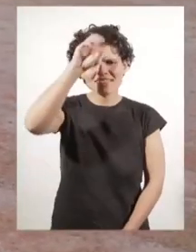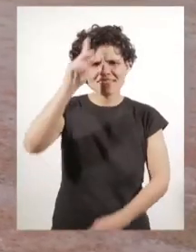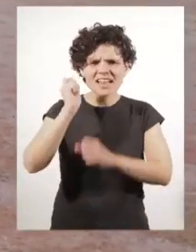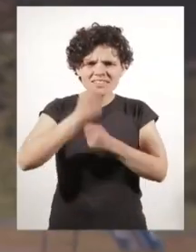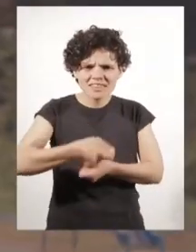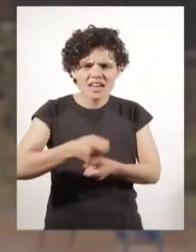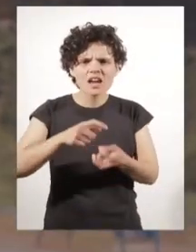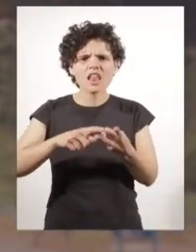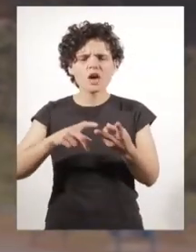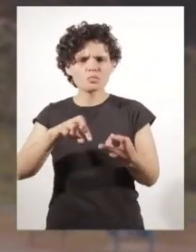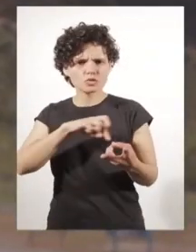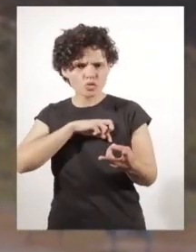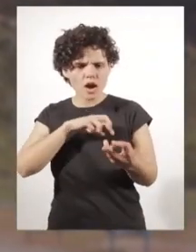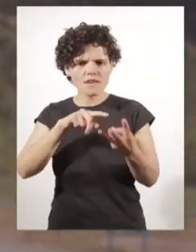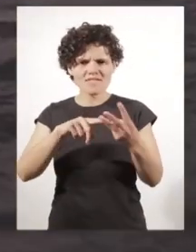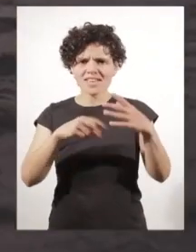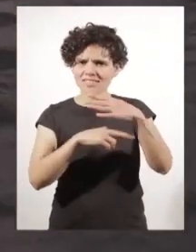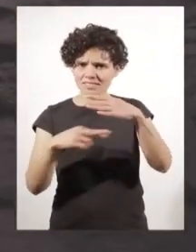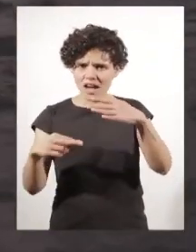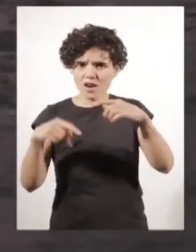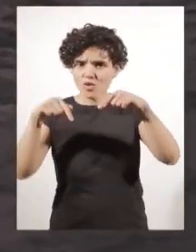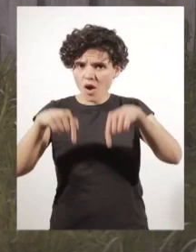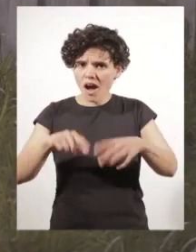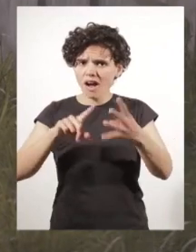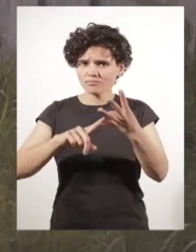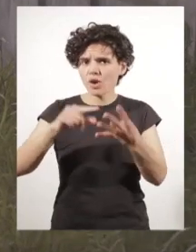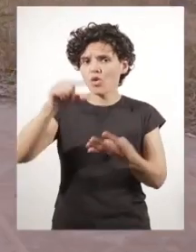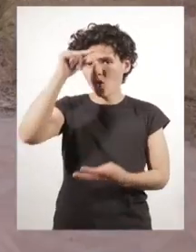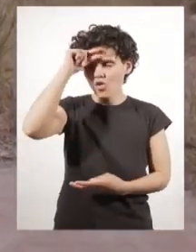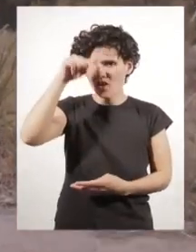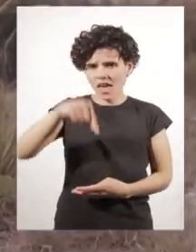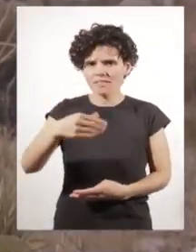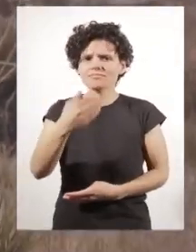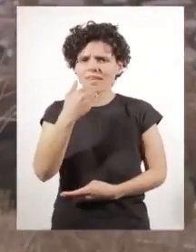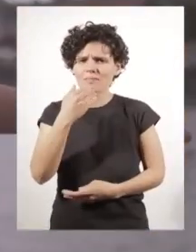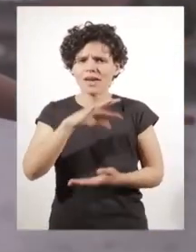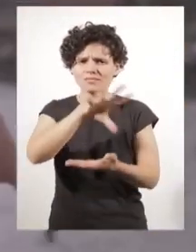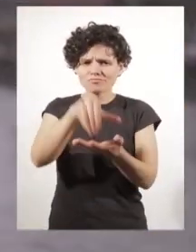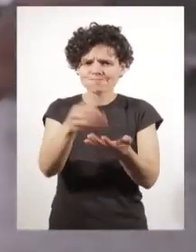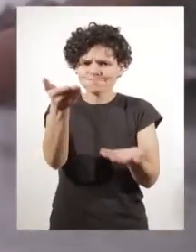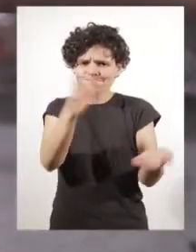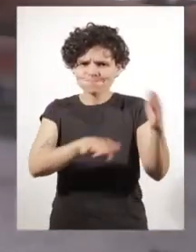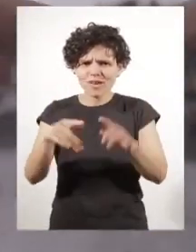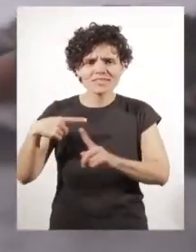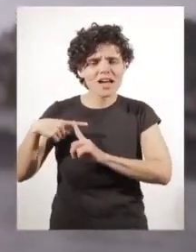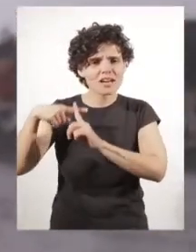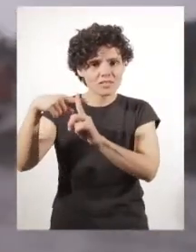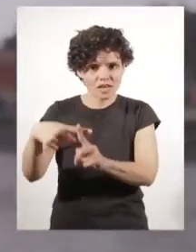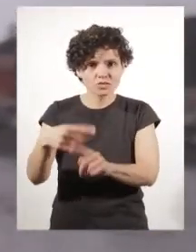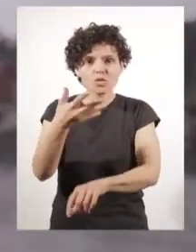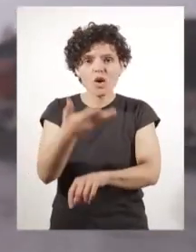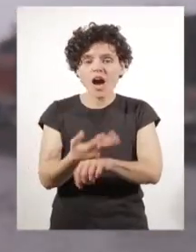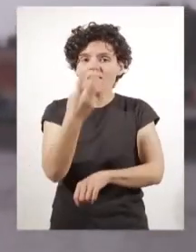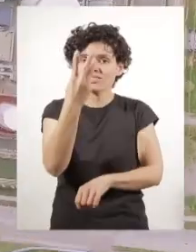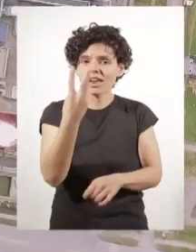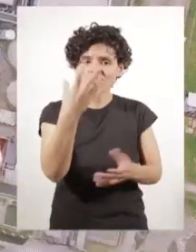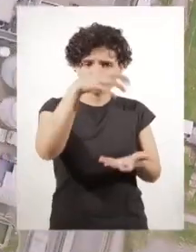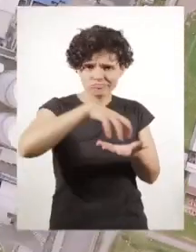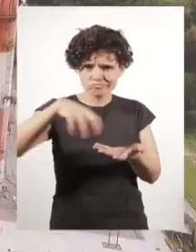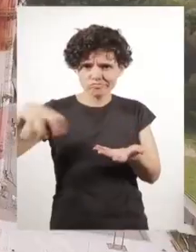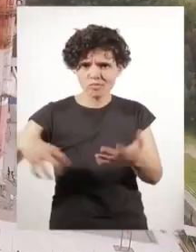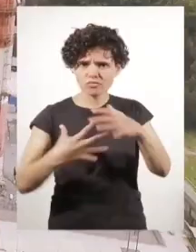Como es Tiltil, Puchuncabi, como es Quintero, Coronel en sí está catalogada una zona de sacrificio. Tres